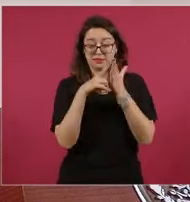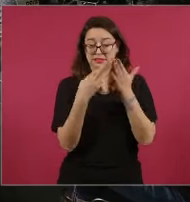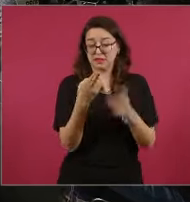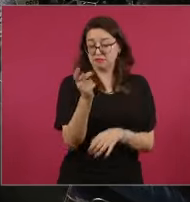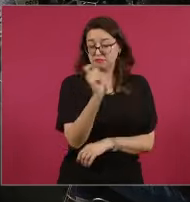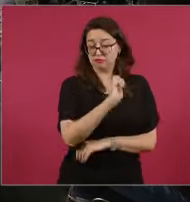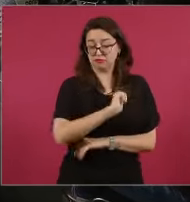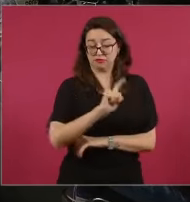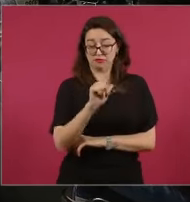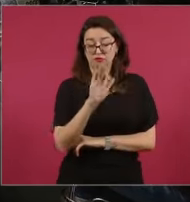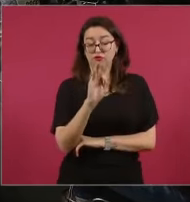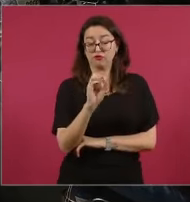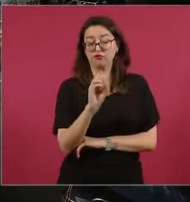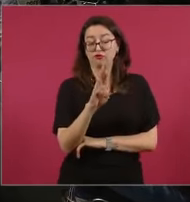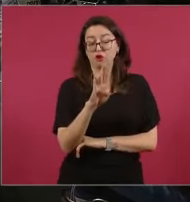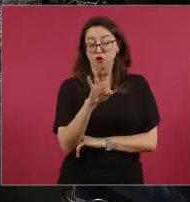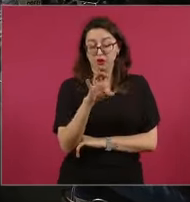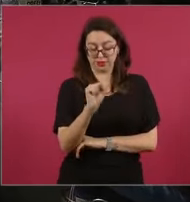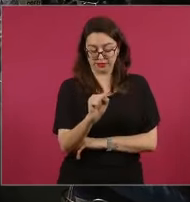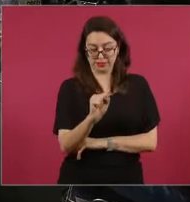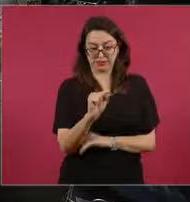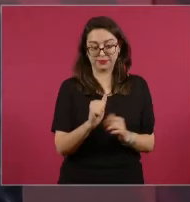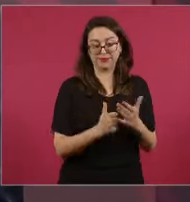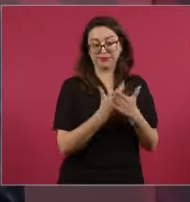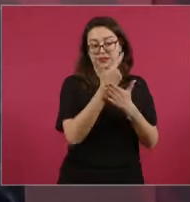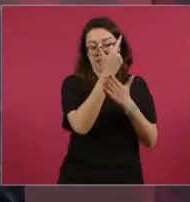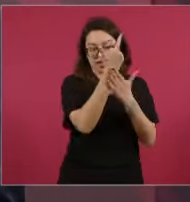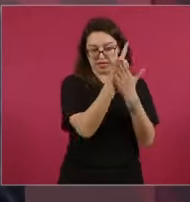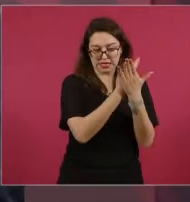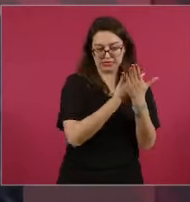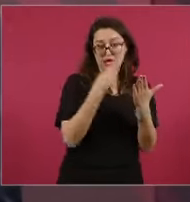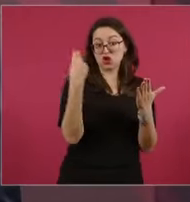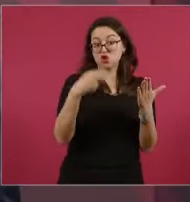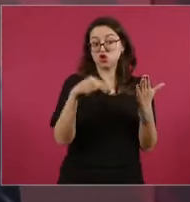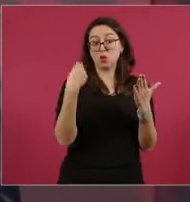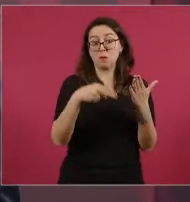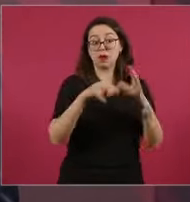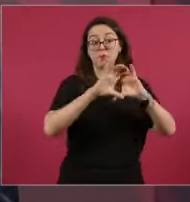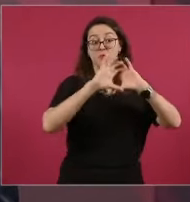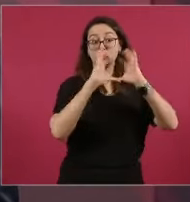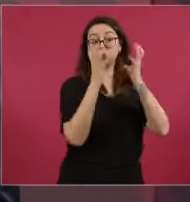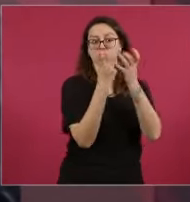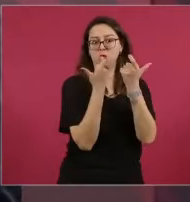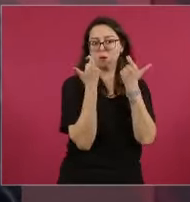empieza a publicar ese año la lista de los más ricos del mundo.